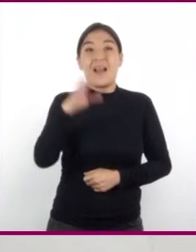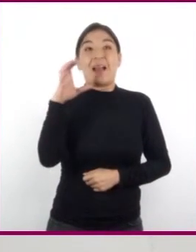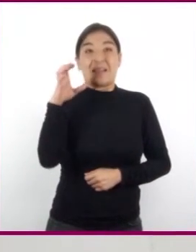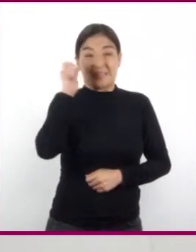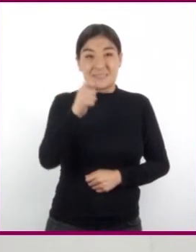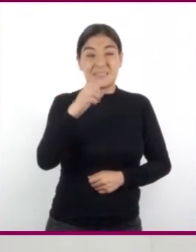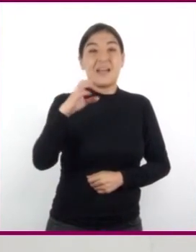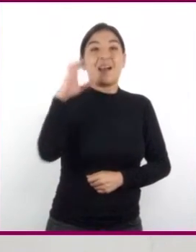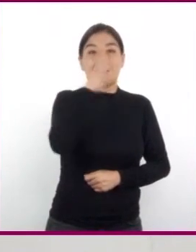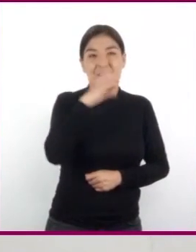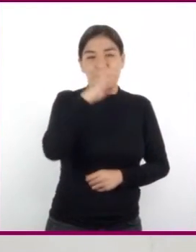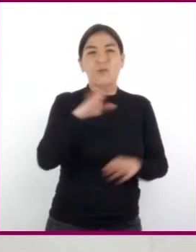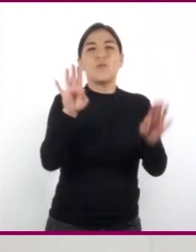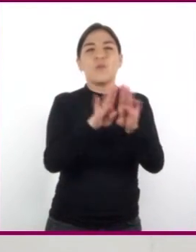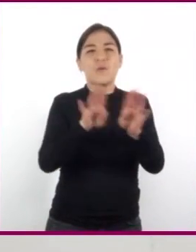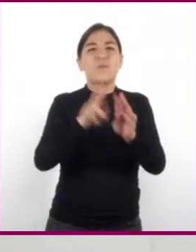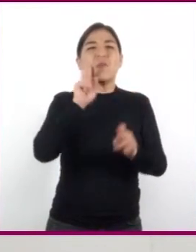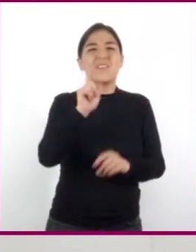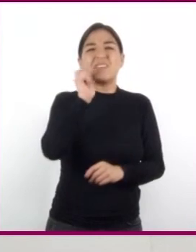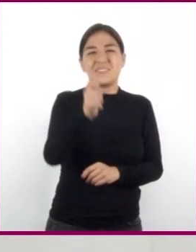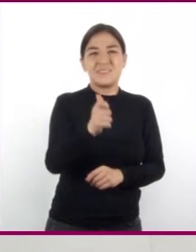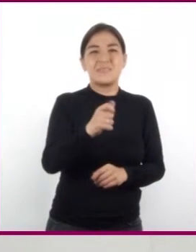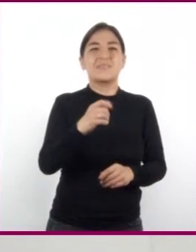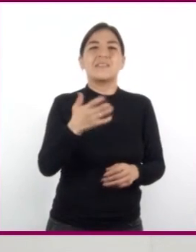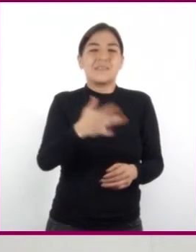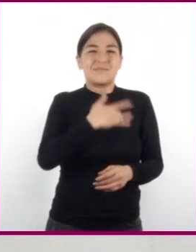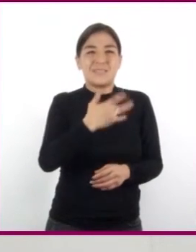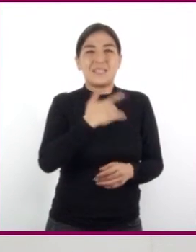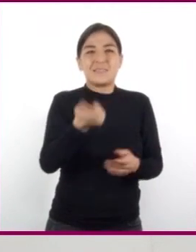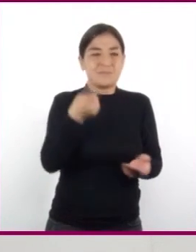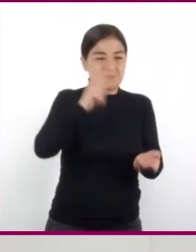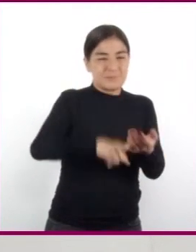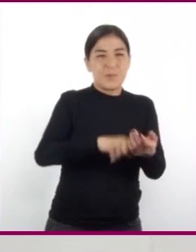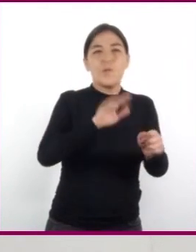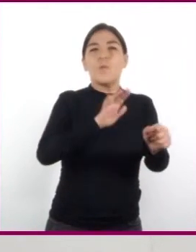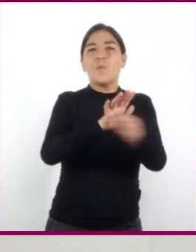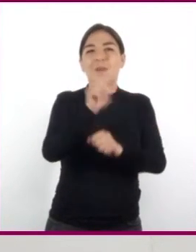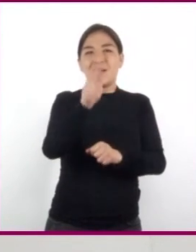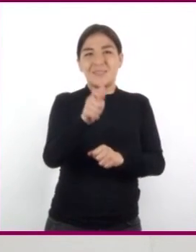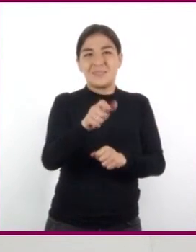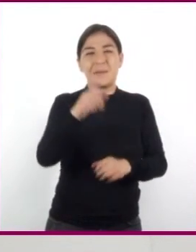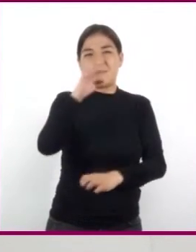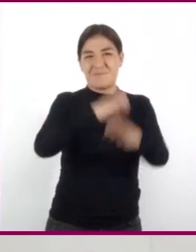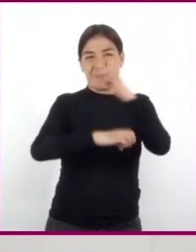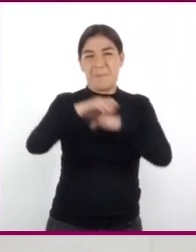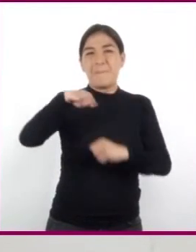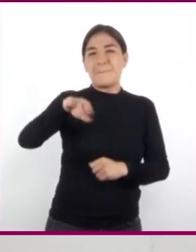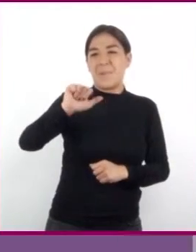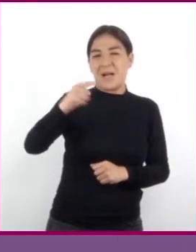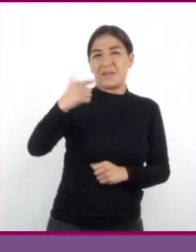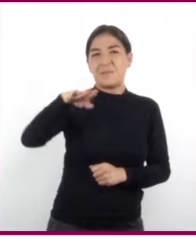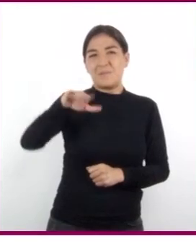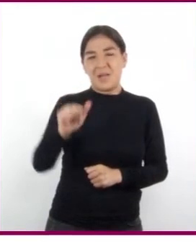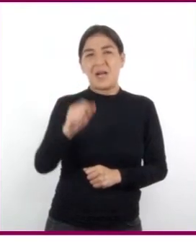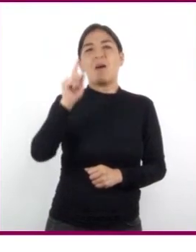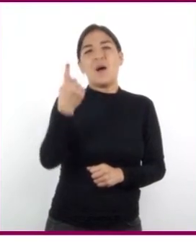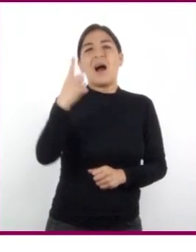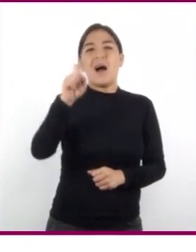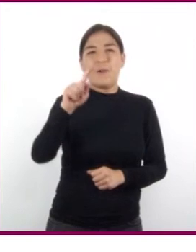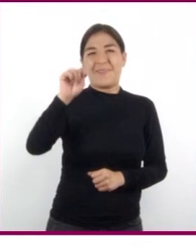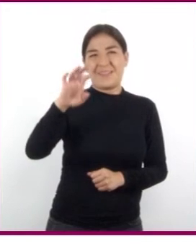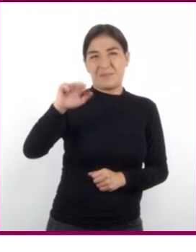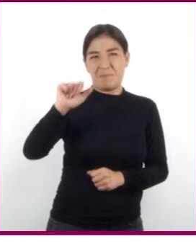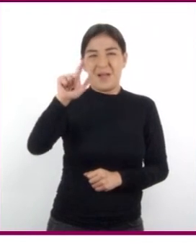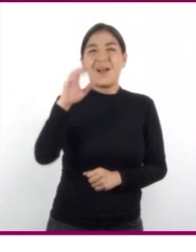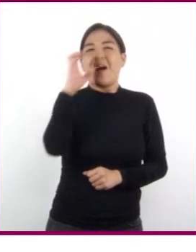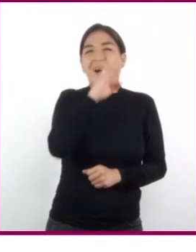debe ser transportado a la superficie por otros elementos como el magma o aguas termales. Nosotros